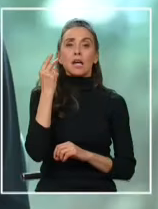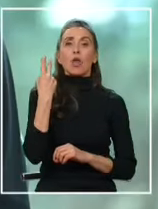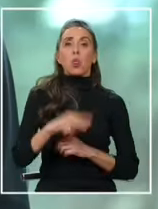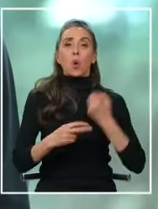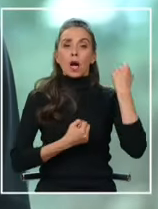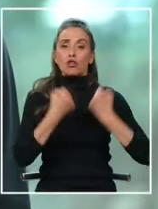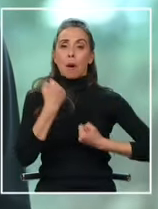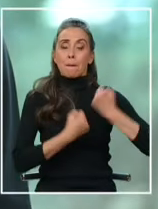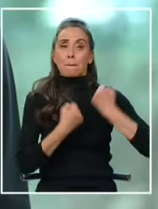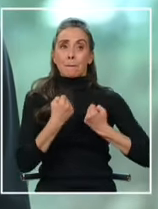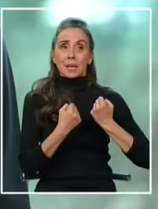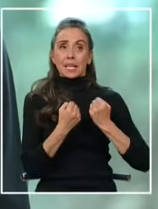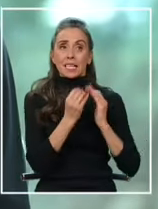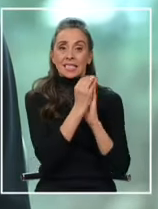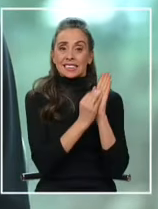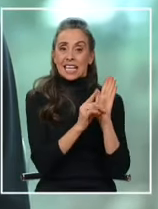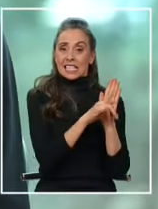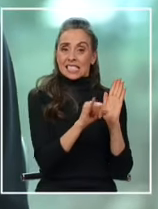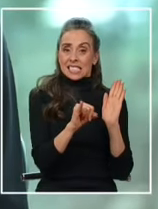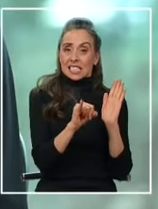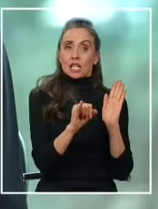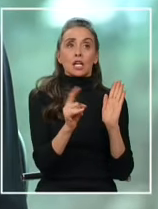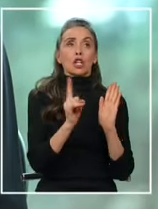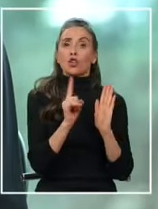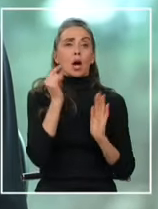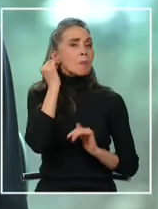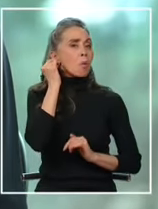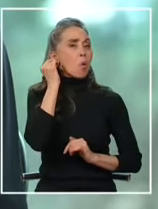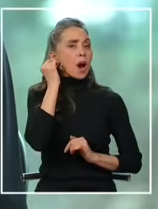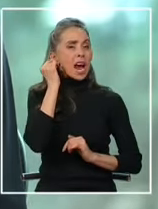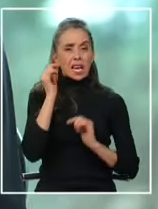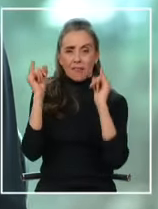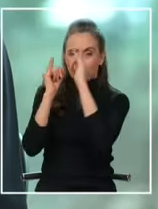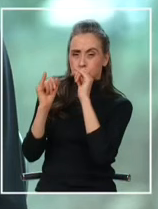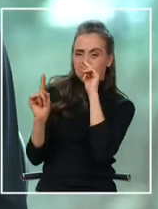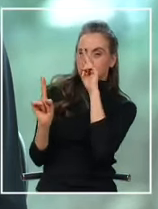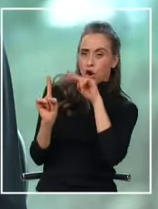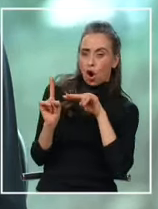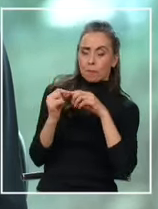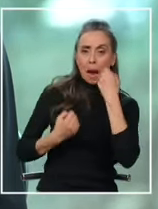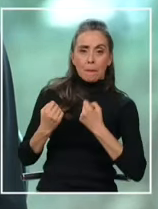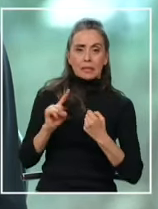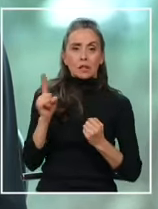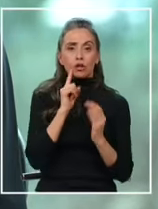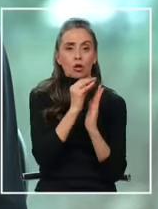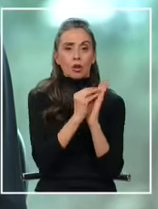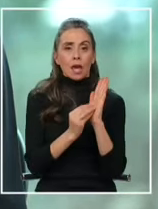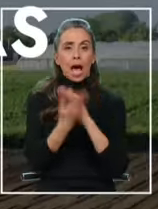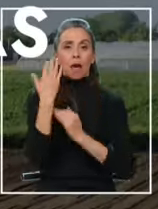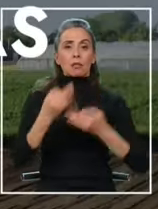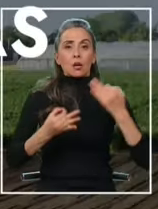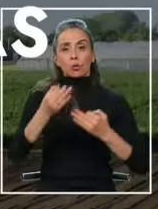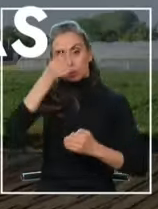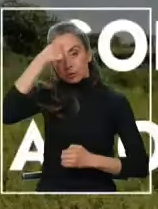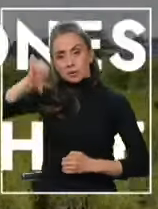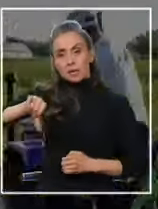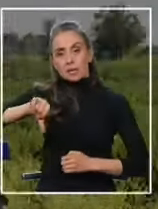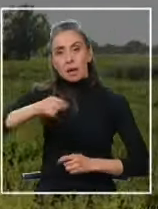esta empresa no tenía ningún tipo de carácter de empresaria todo lo contrario y además que tenía antecedentes por tráfico de drogas